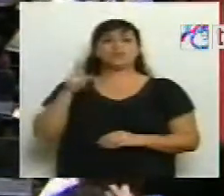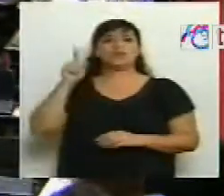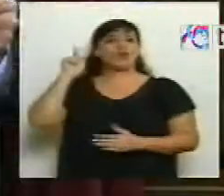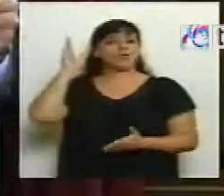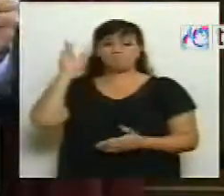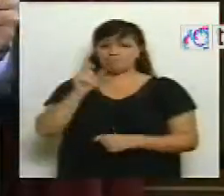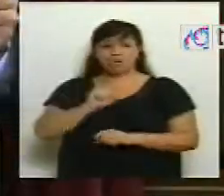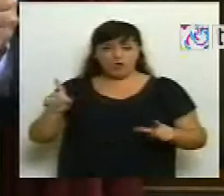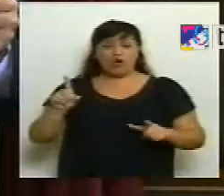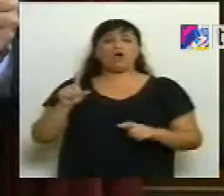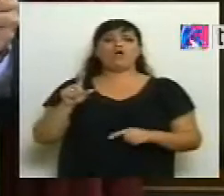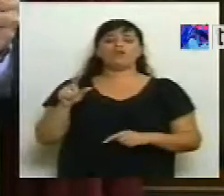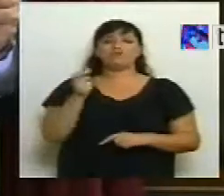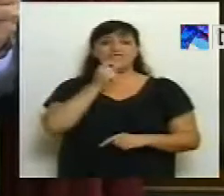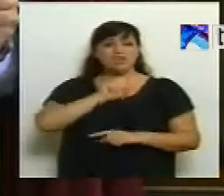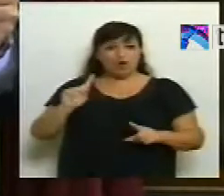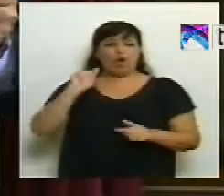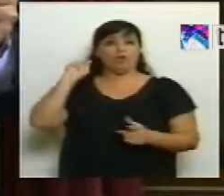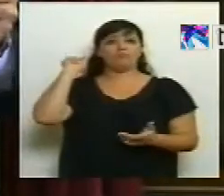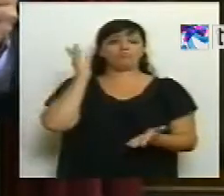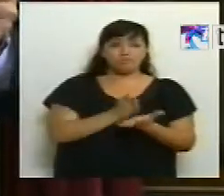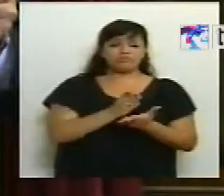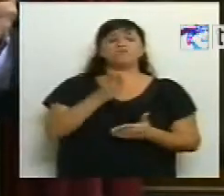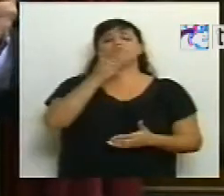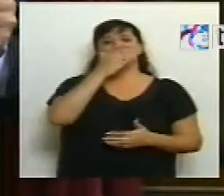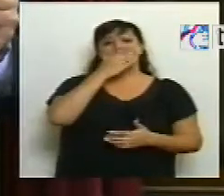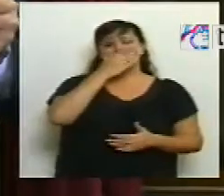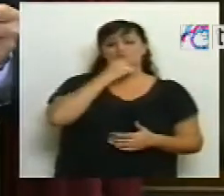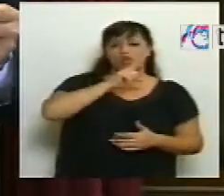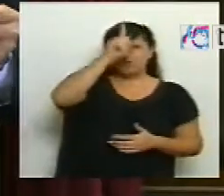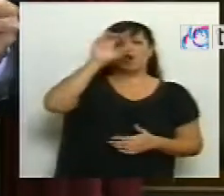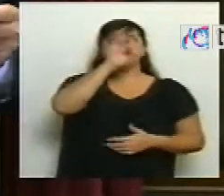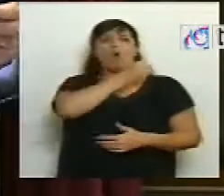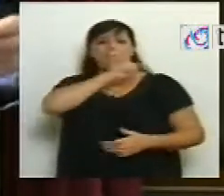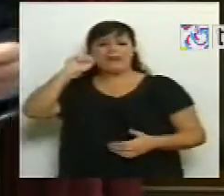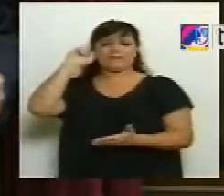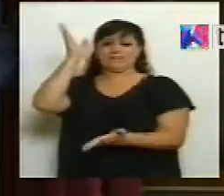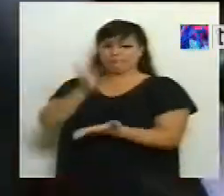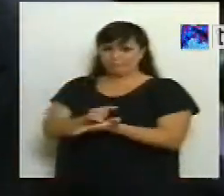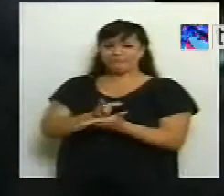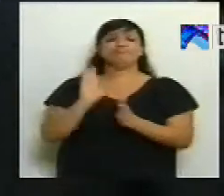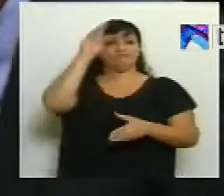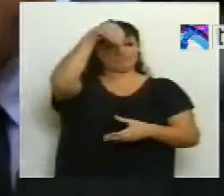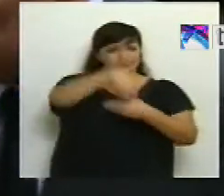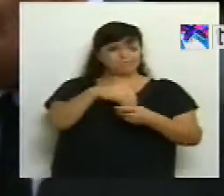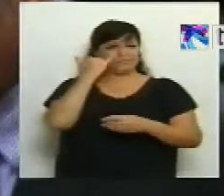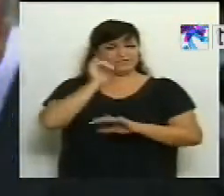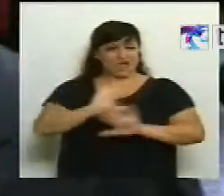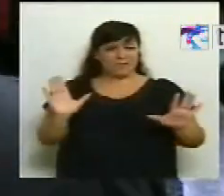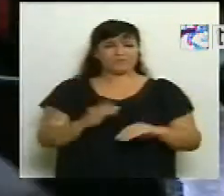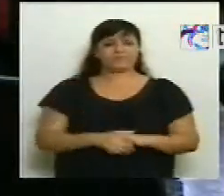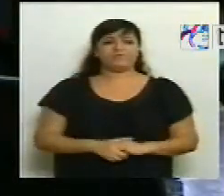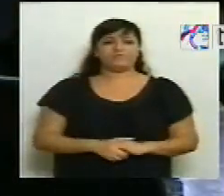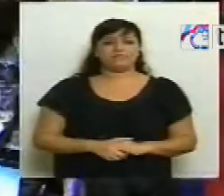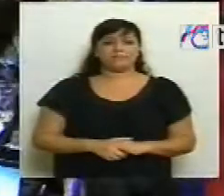ayude. Y si no, él y la patria os lo demanden. Quede incorporado este cuerpo. ¡Gracias! ¡Gracias!